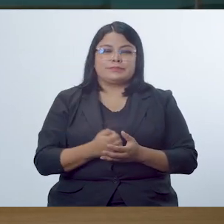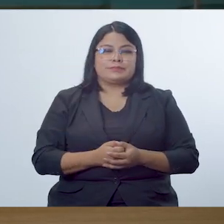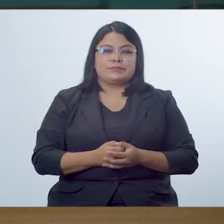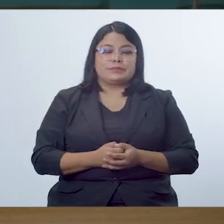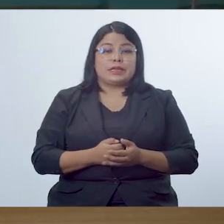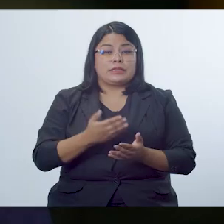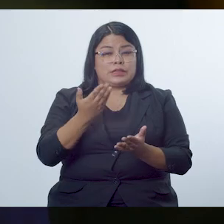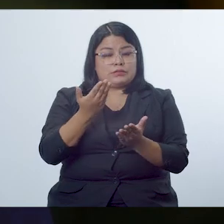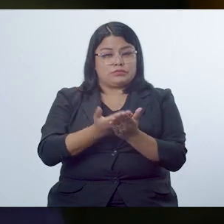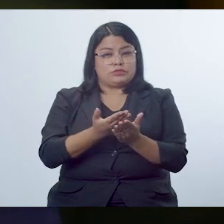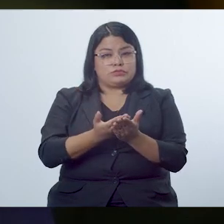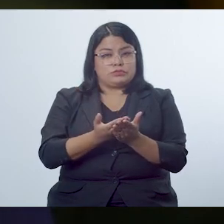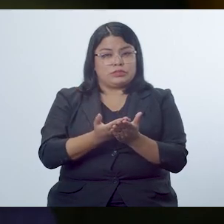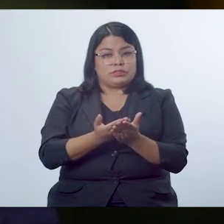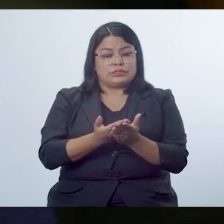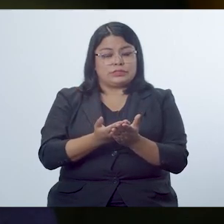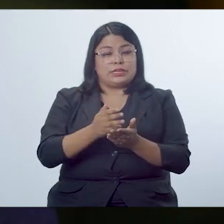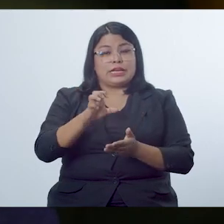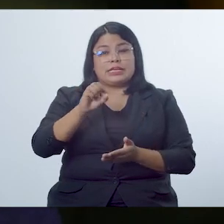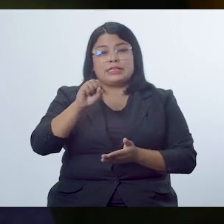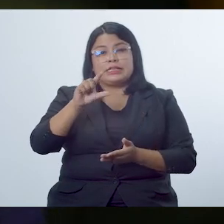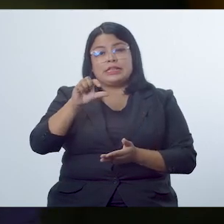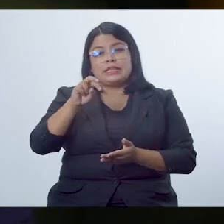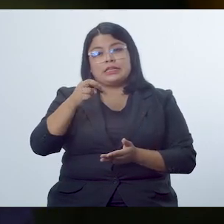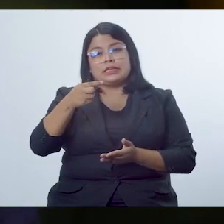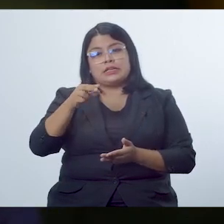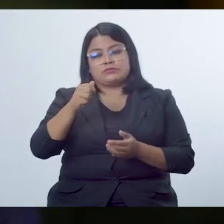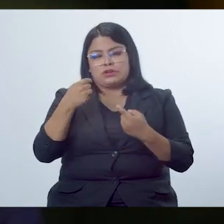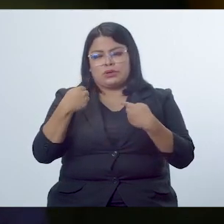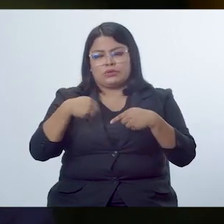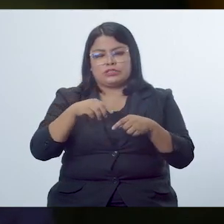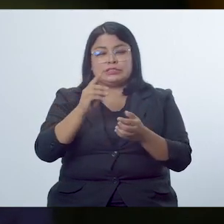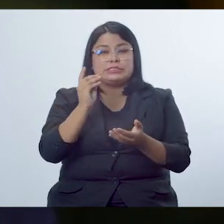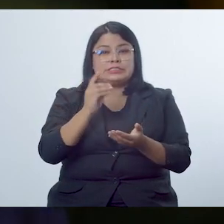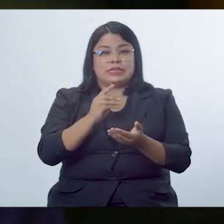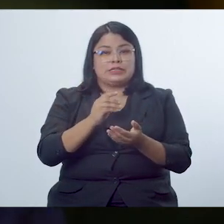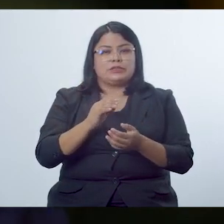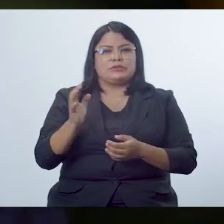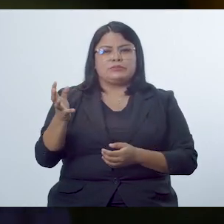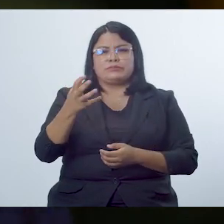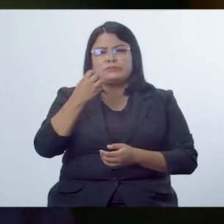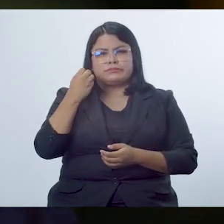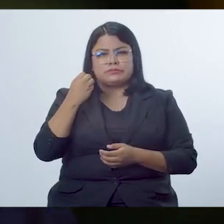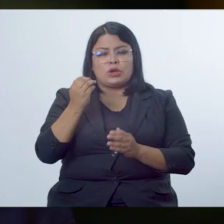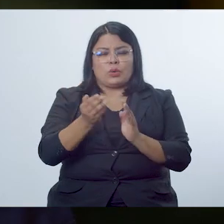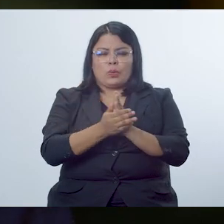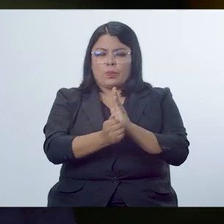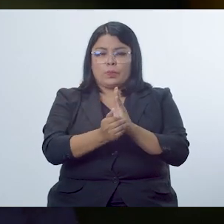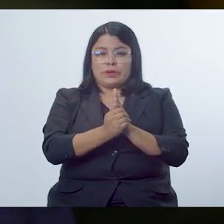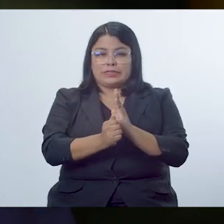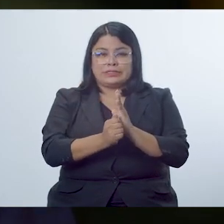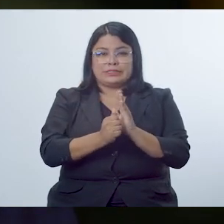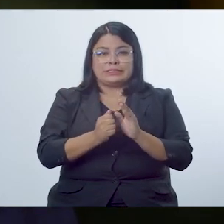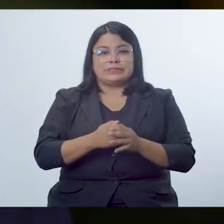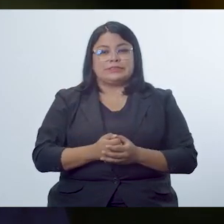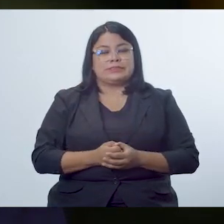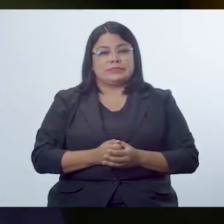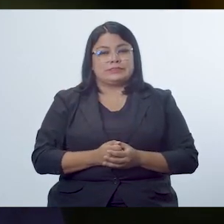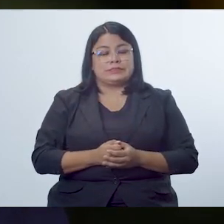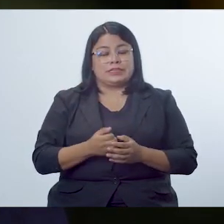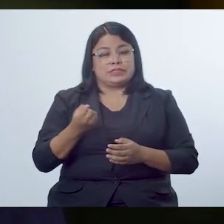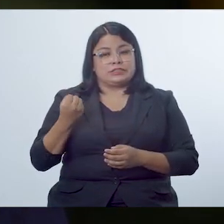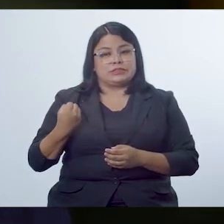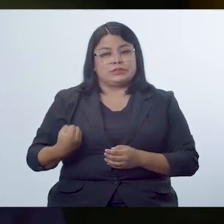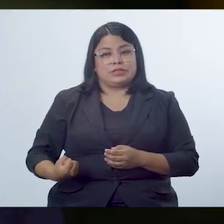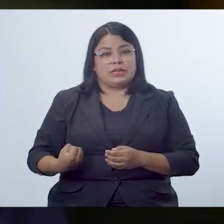propósito es lo que en Eslengua se ha denominado secuencia didáctica para alcanzar las competencias psicolingüísticas en el